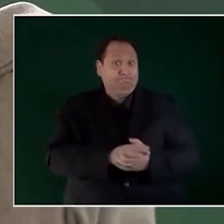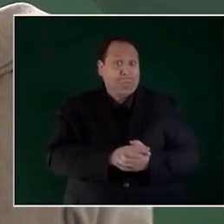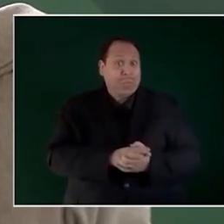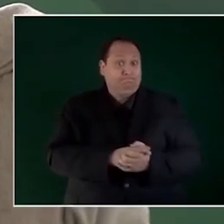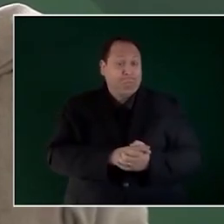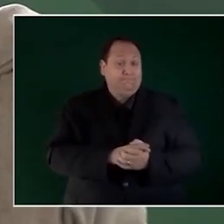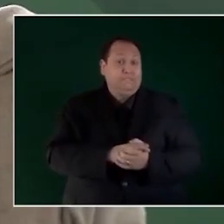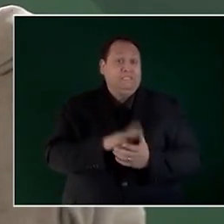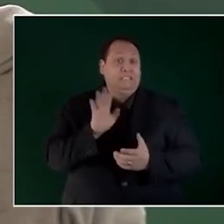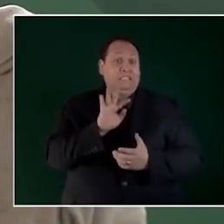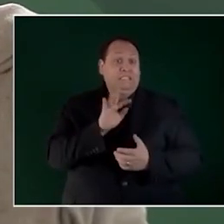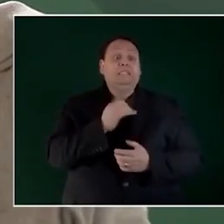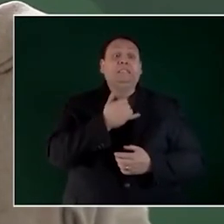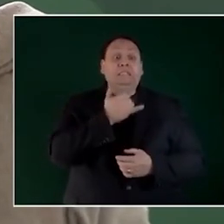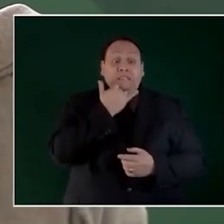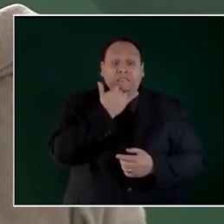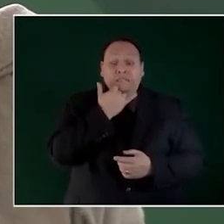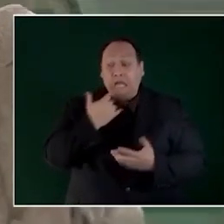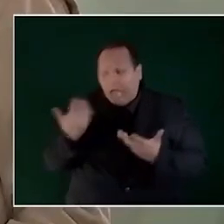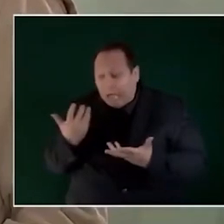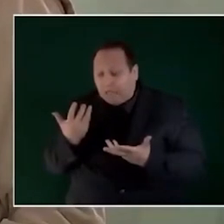Y si se equivoca, vuelve a mandar.